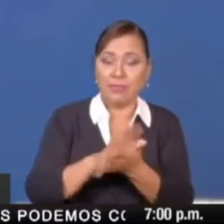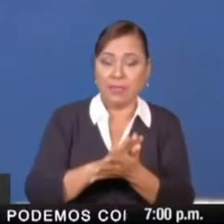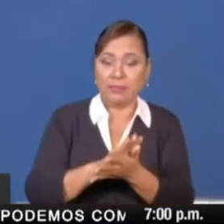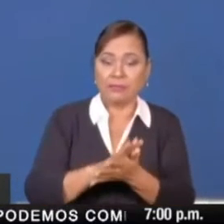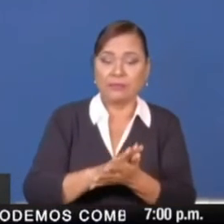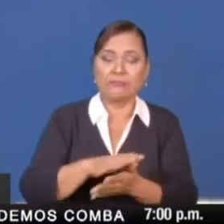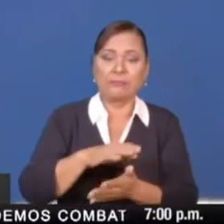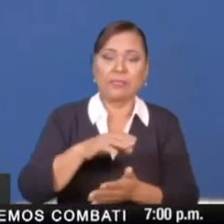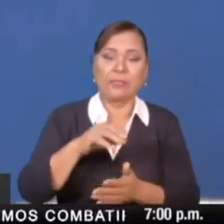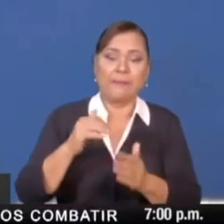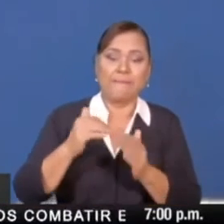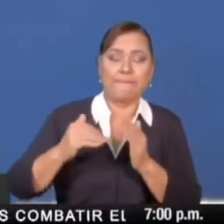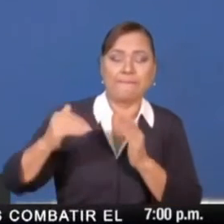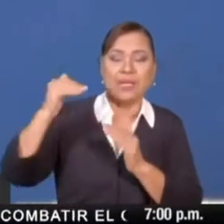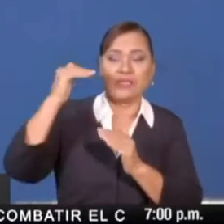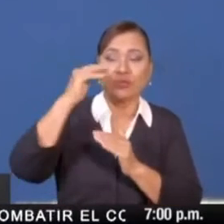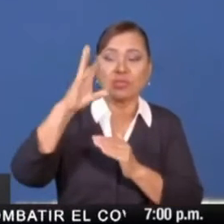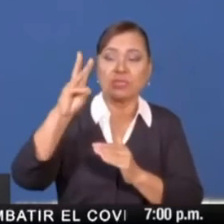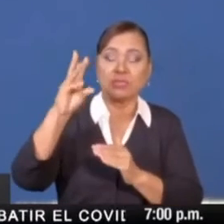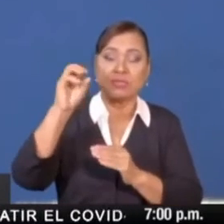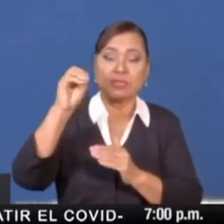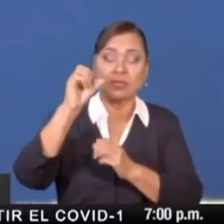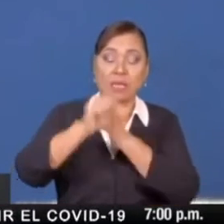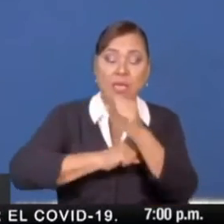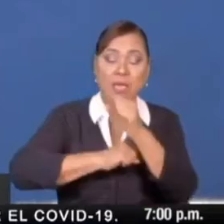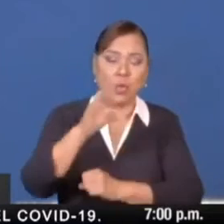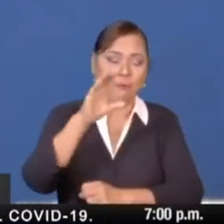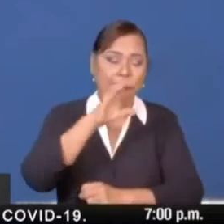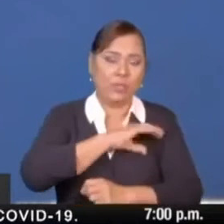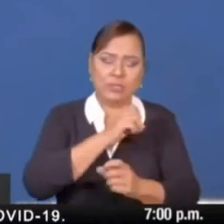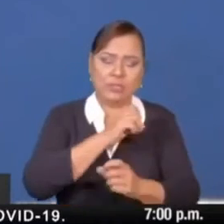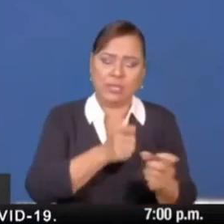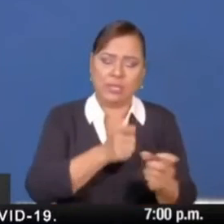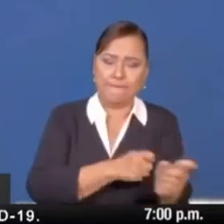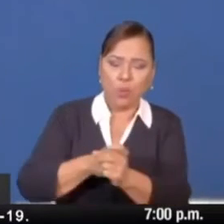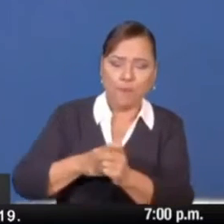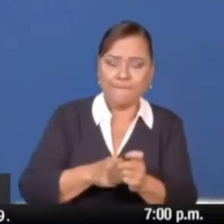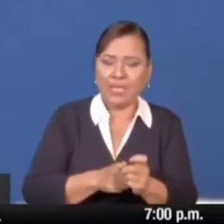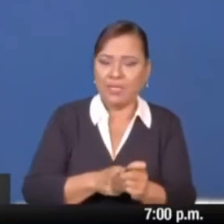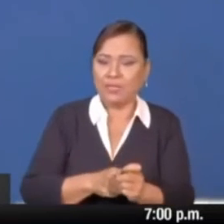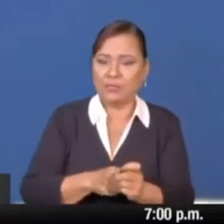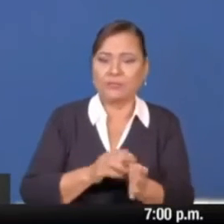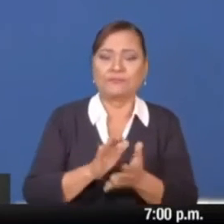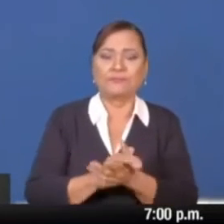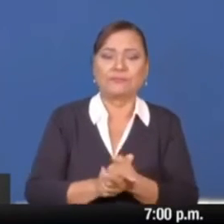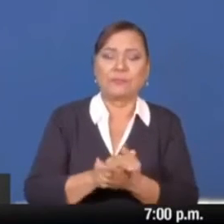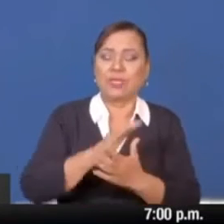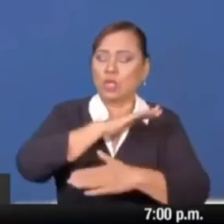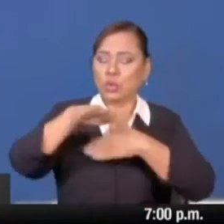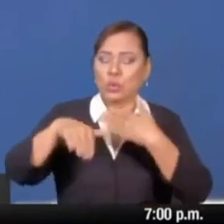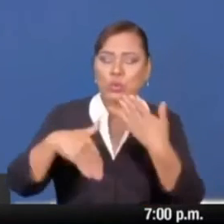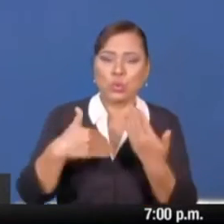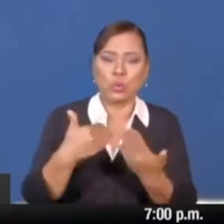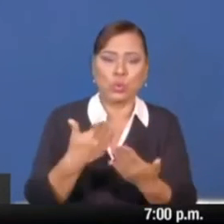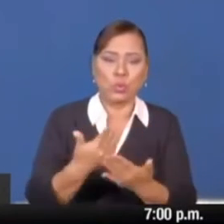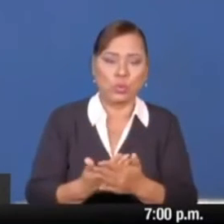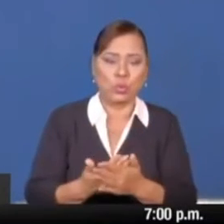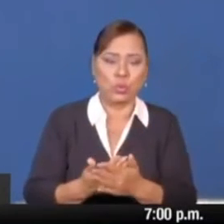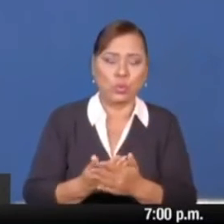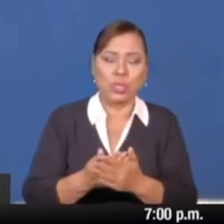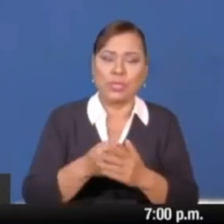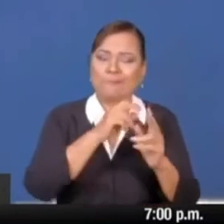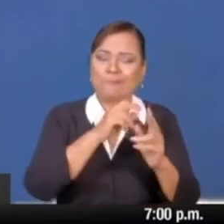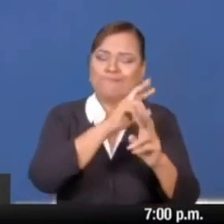mayores de 60 años, mientras que la segunda etapa contempla todo lo concerniente a la logística,